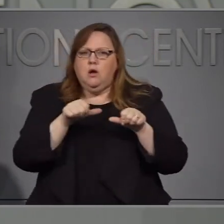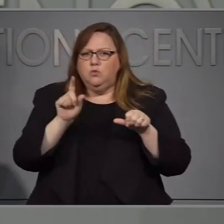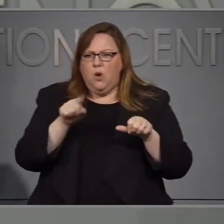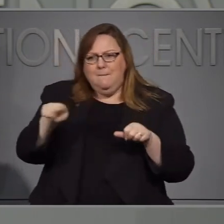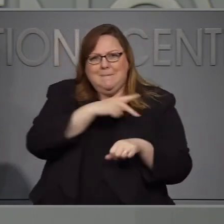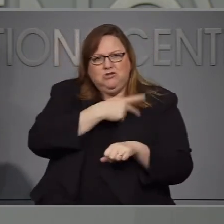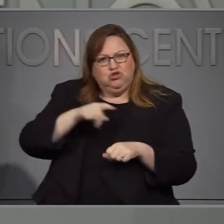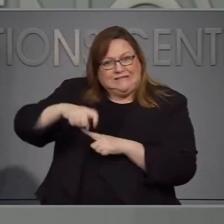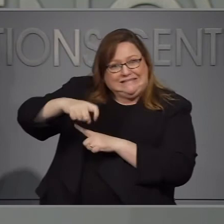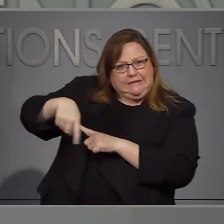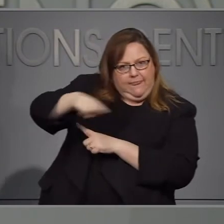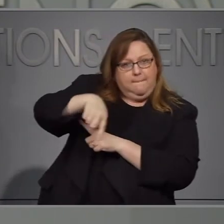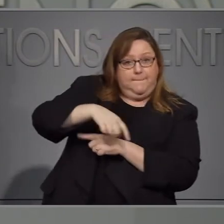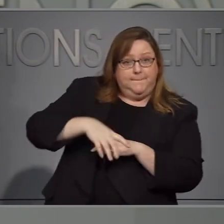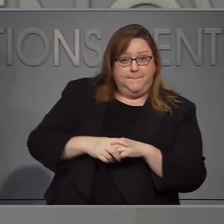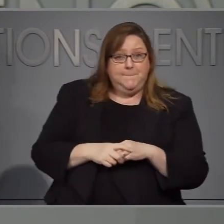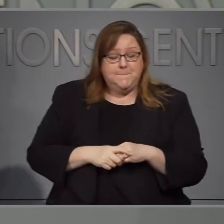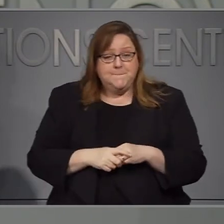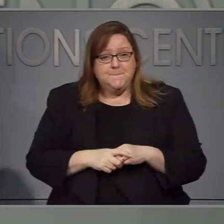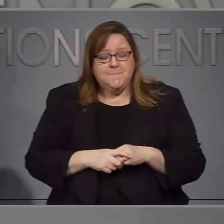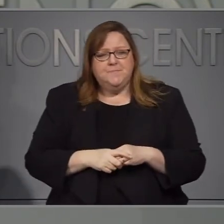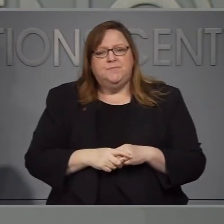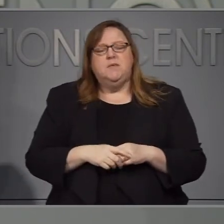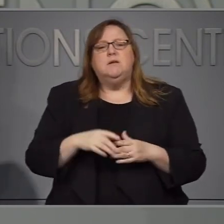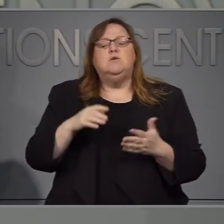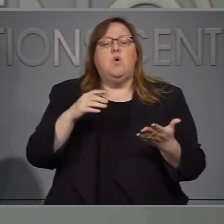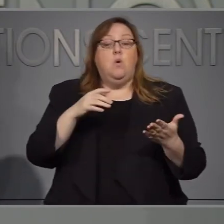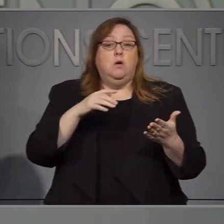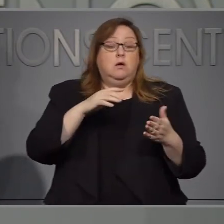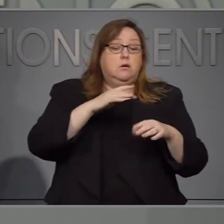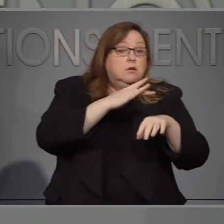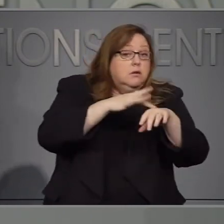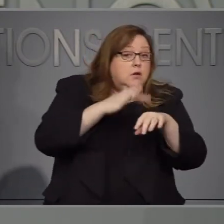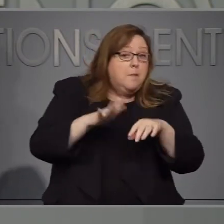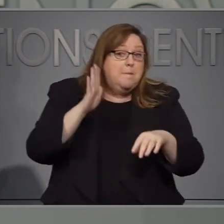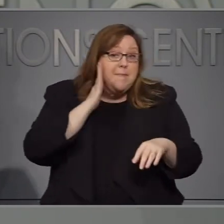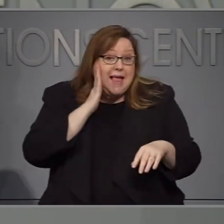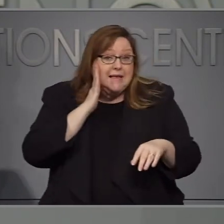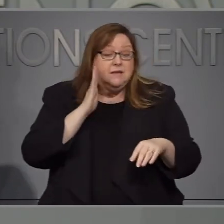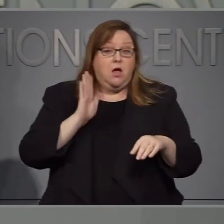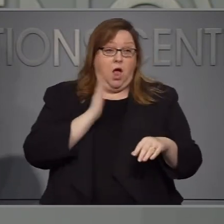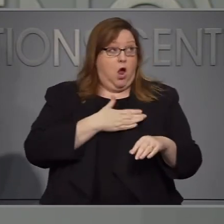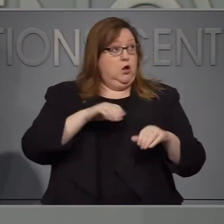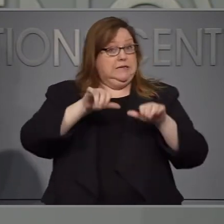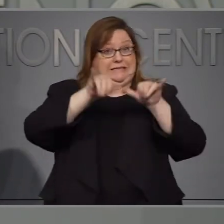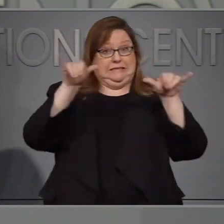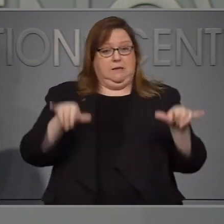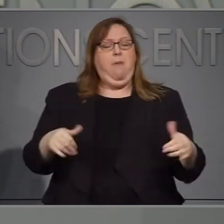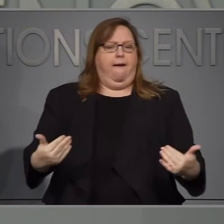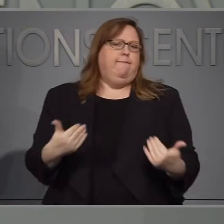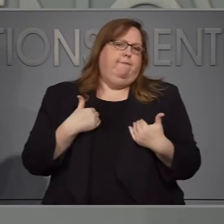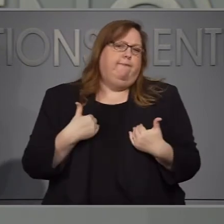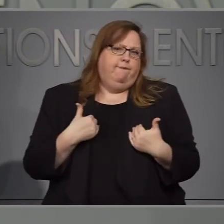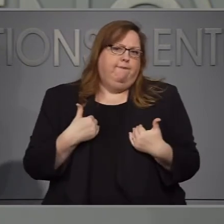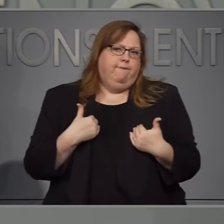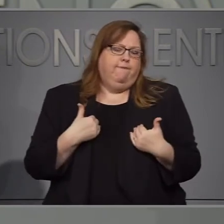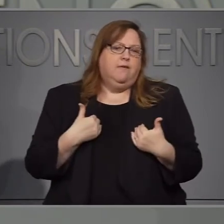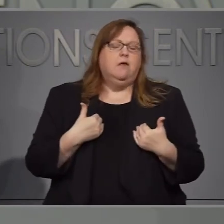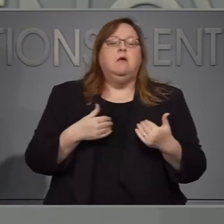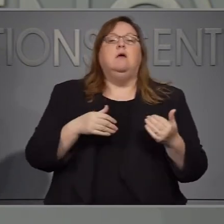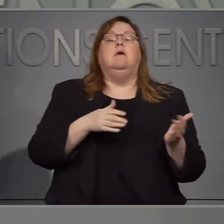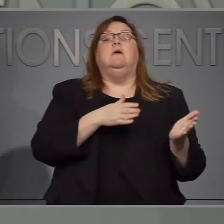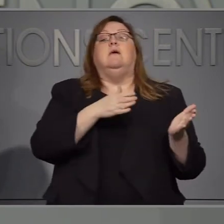Para que ellas vayan a los sitios donde pueden instalar estas camas. Y tenemos capacidad de nuestro sistema